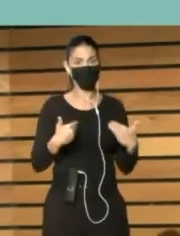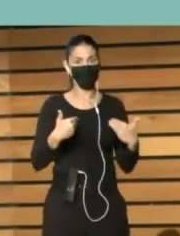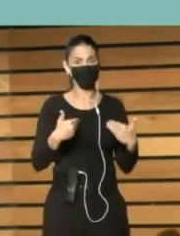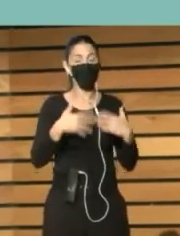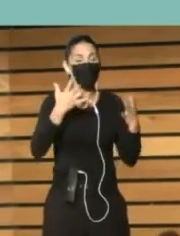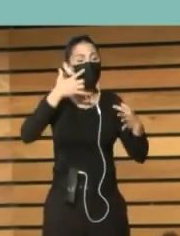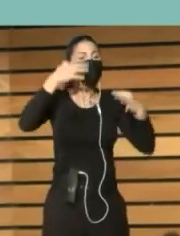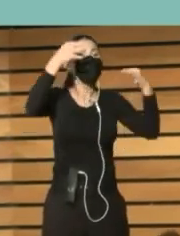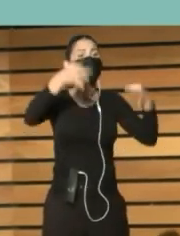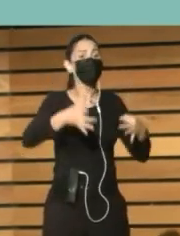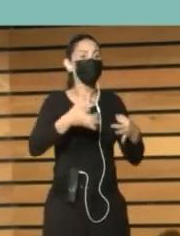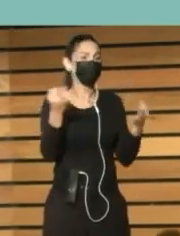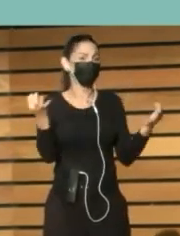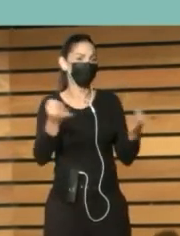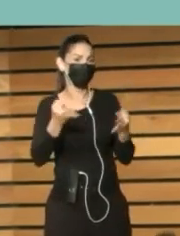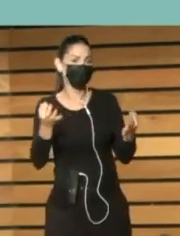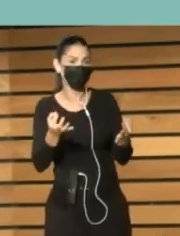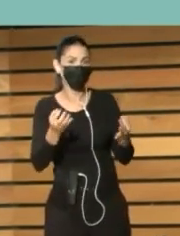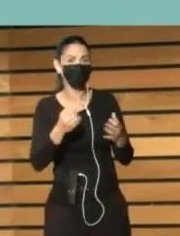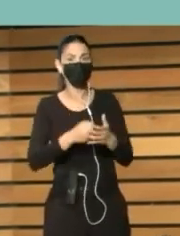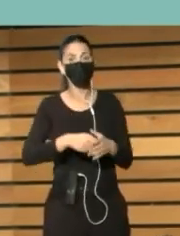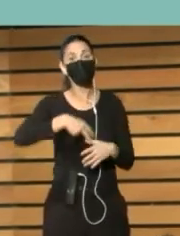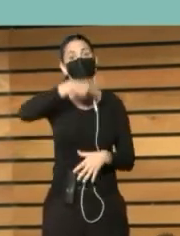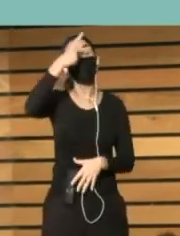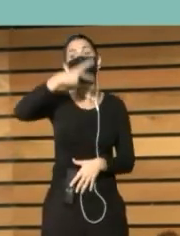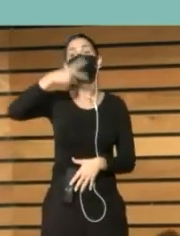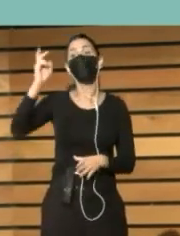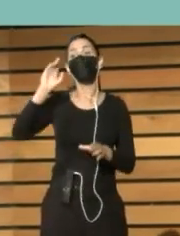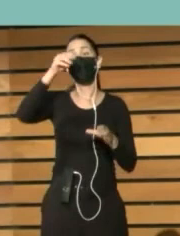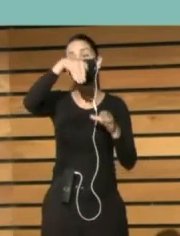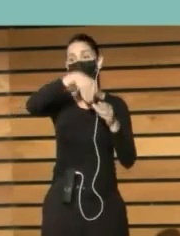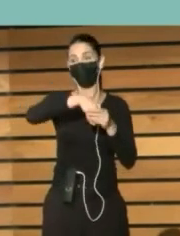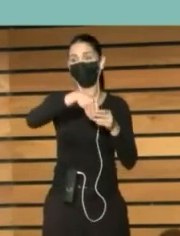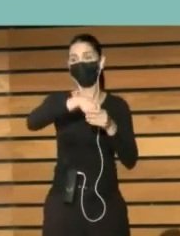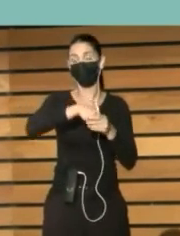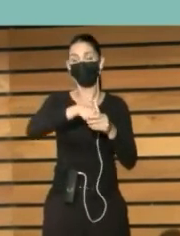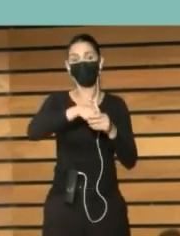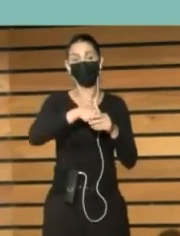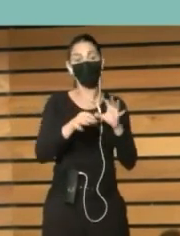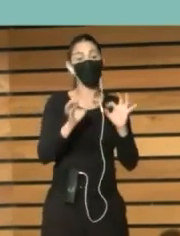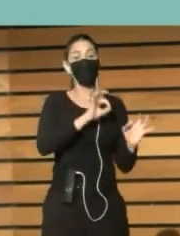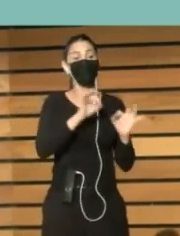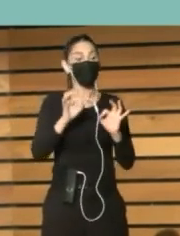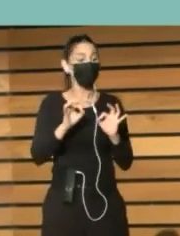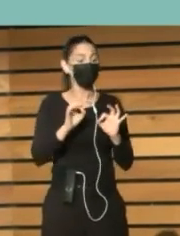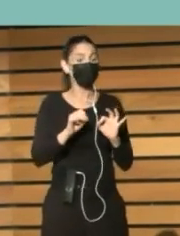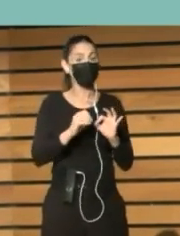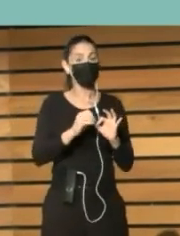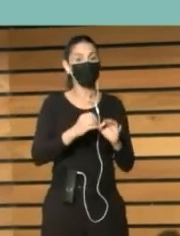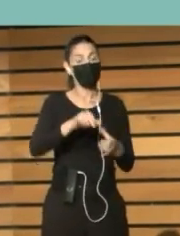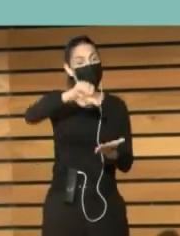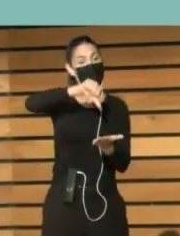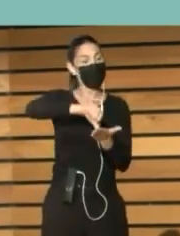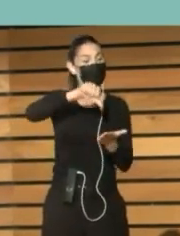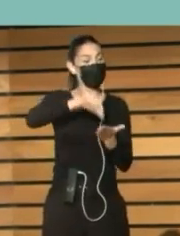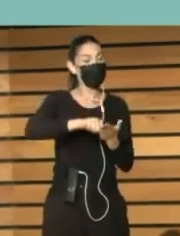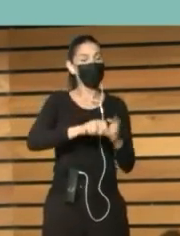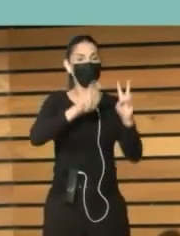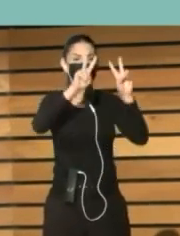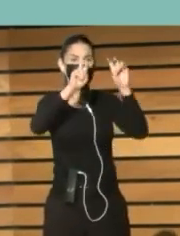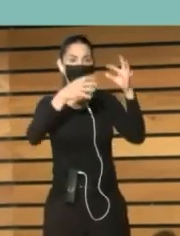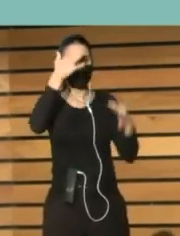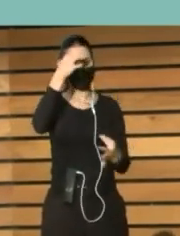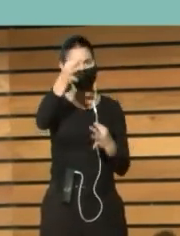cuenta La realidad? En Noruega La oficina central De estadística Hace un